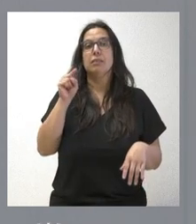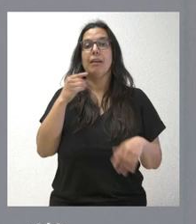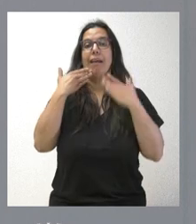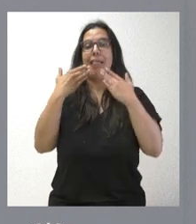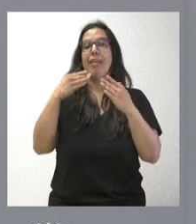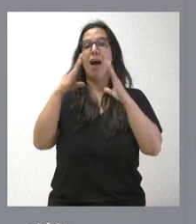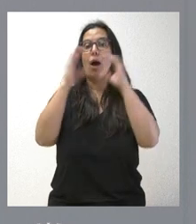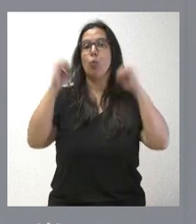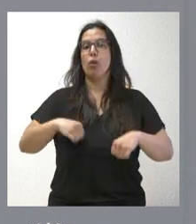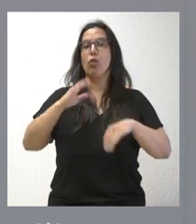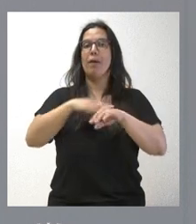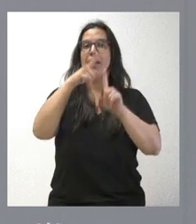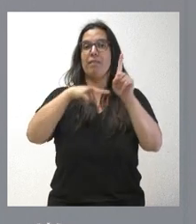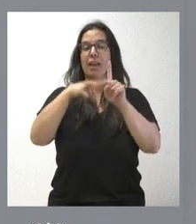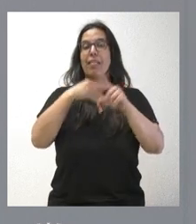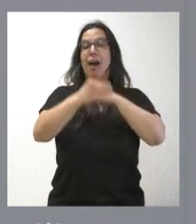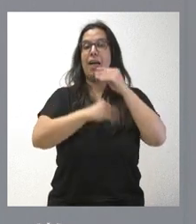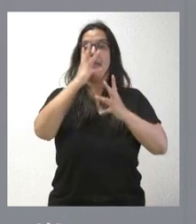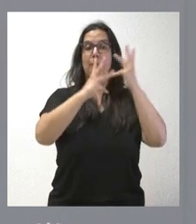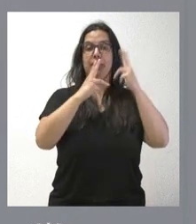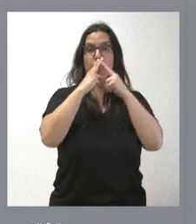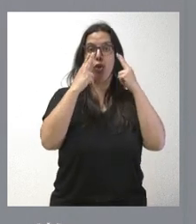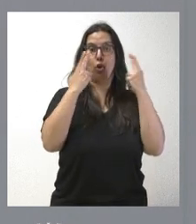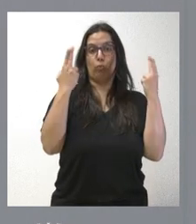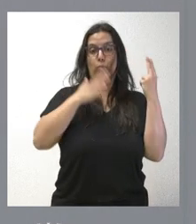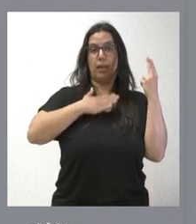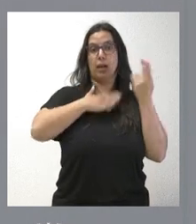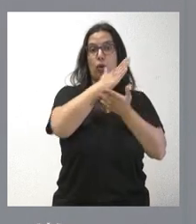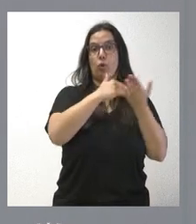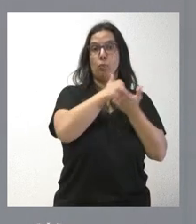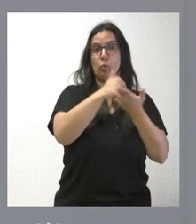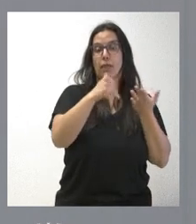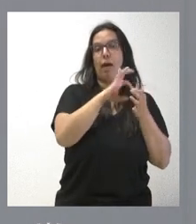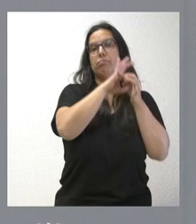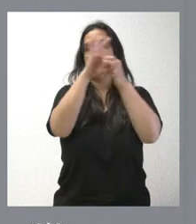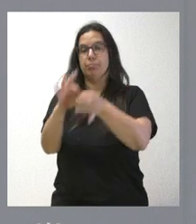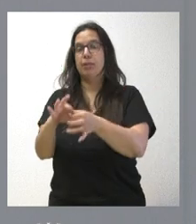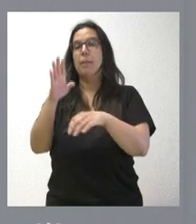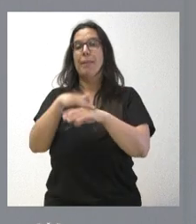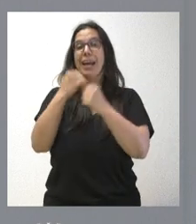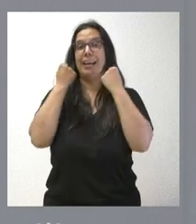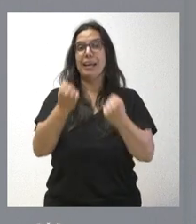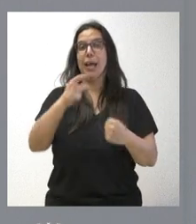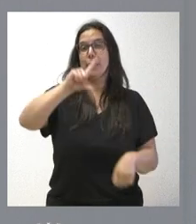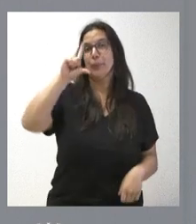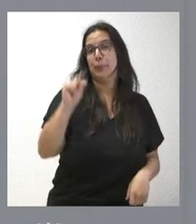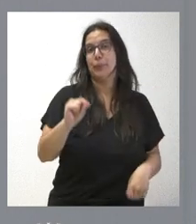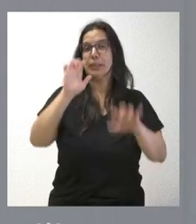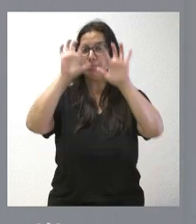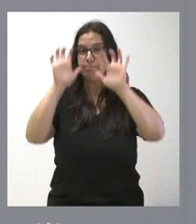que ha formalizado la Administración autonómica y que va a permitir reducir el coste de la energía eléctrica